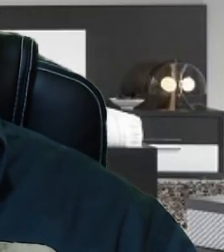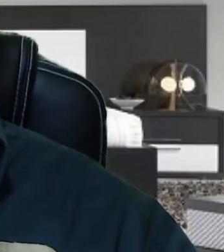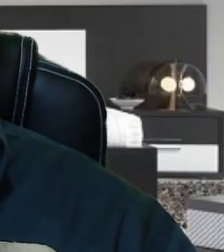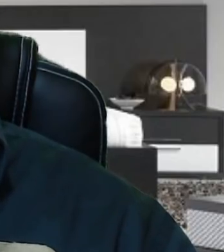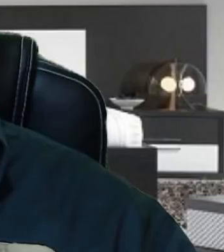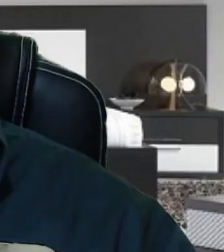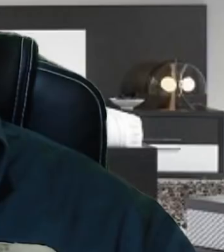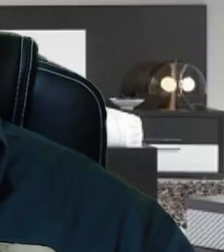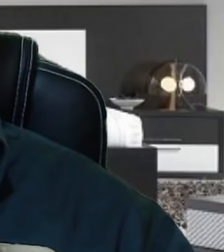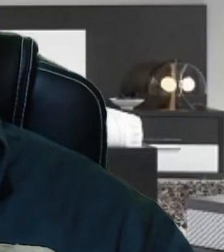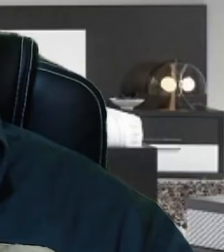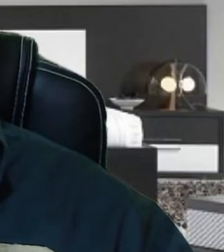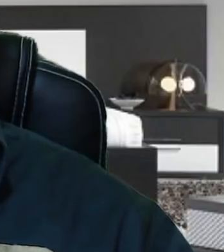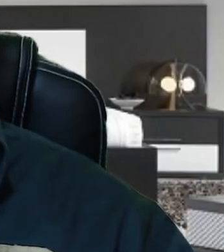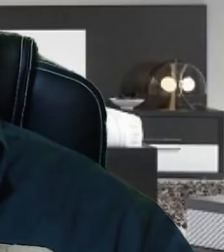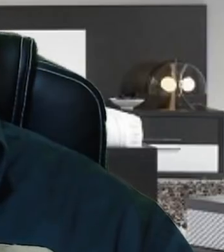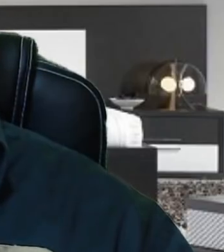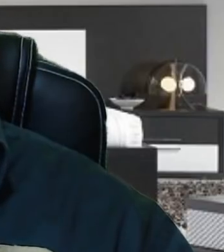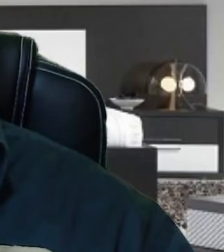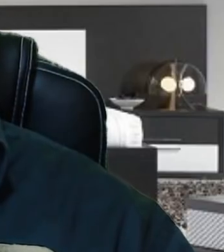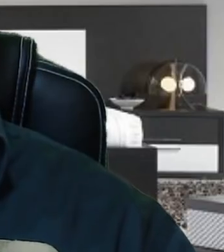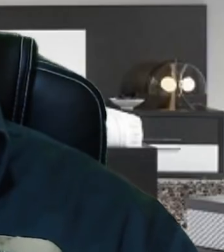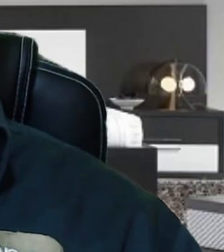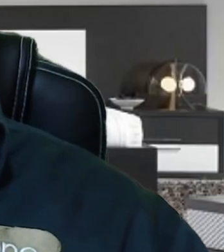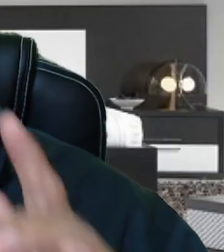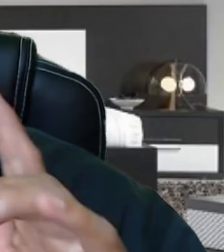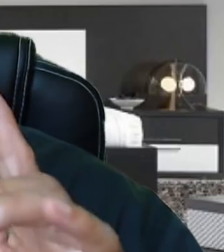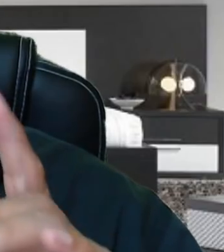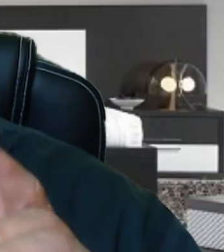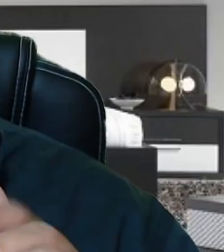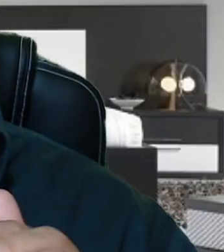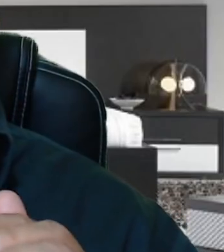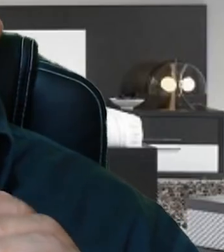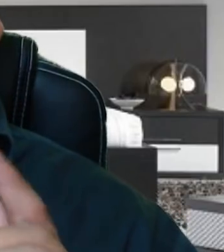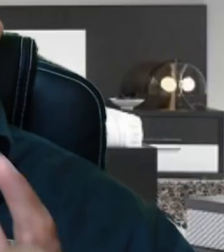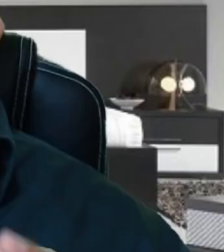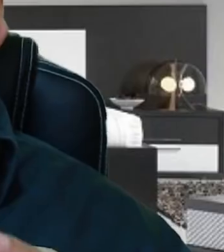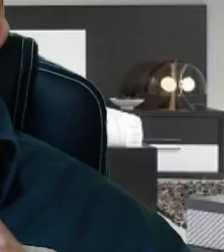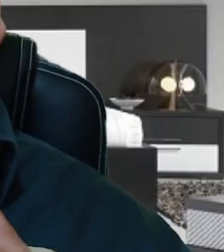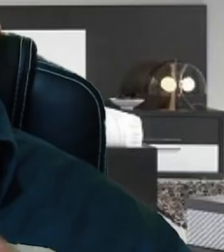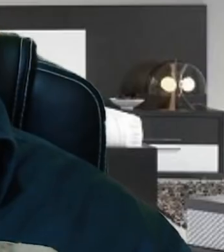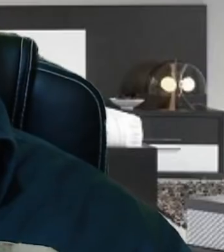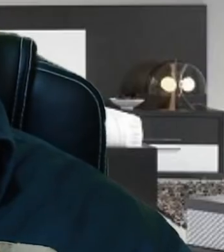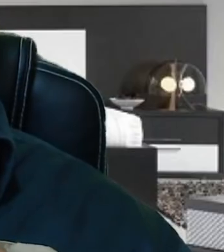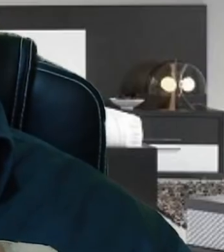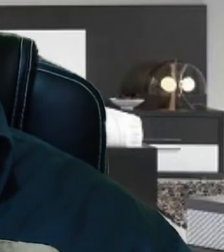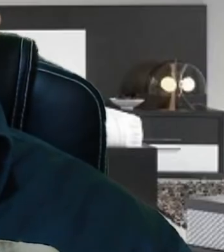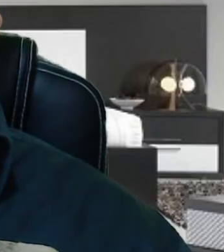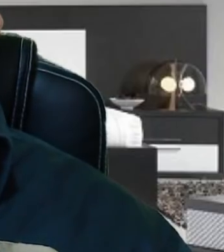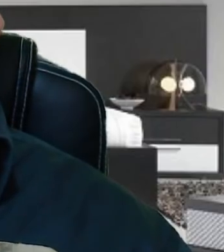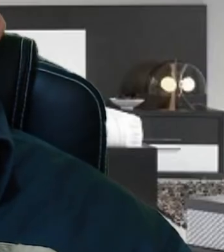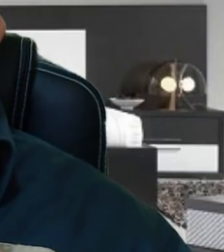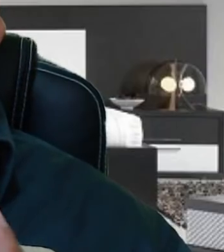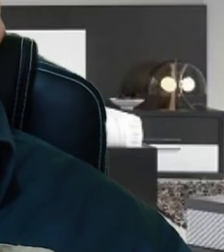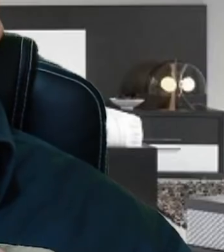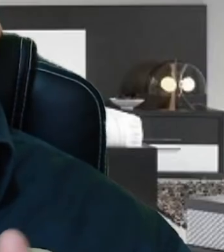coludidos funcionarios con Claudio X. González. Vamos a ir al video del presidente López Obrador para que veamos